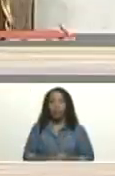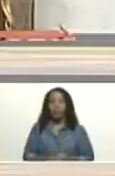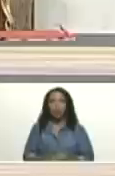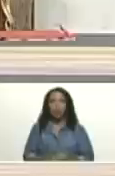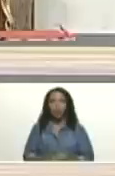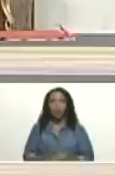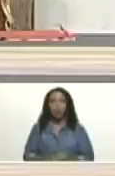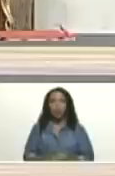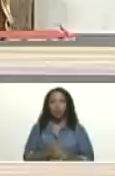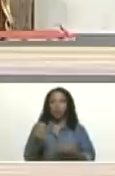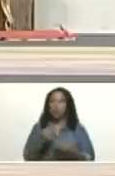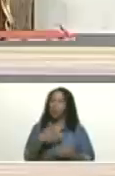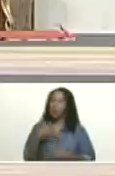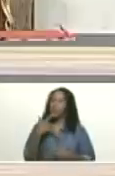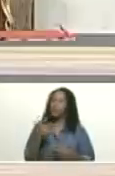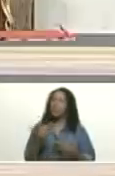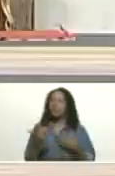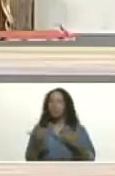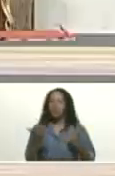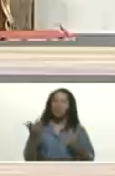¿Cómo se podría decir entonces?